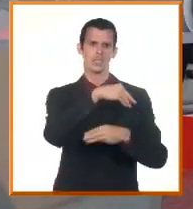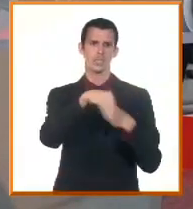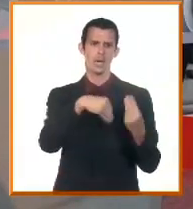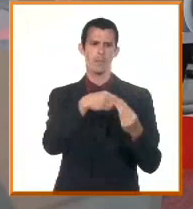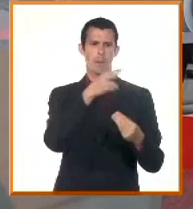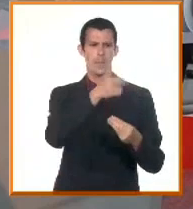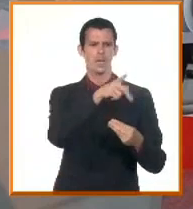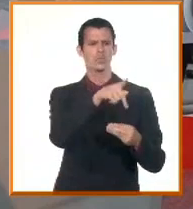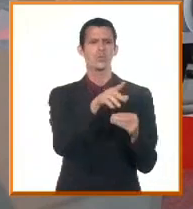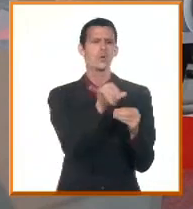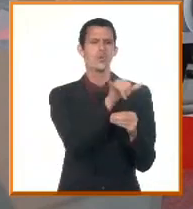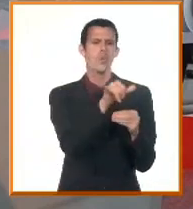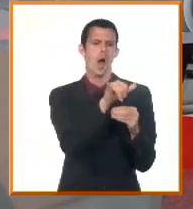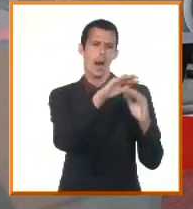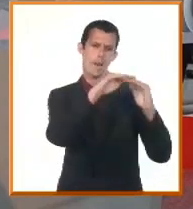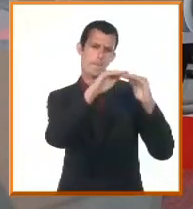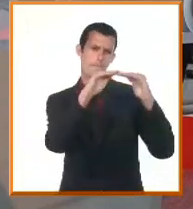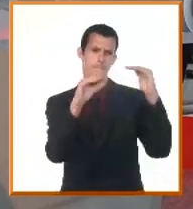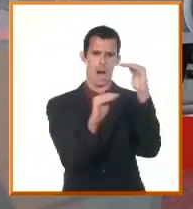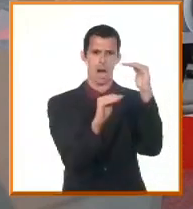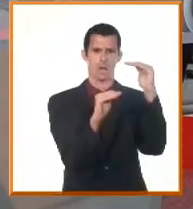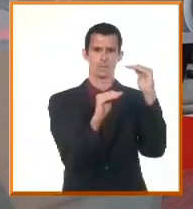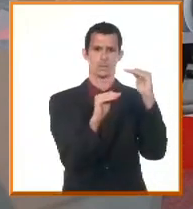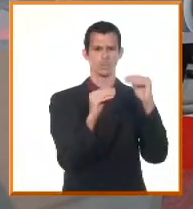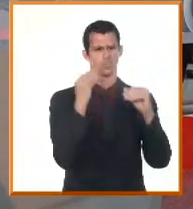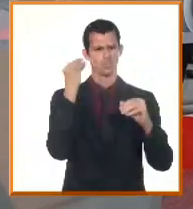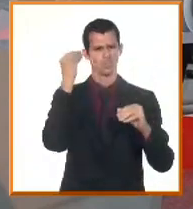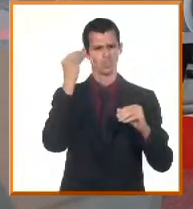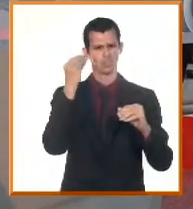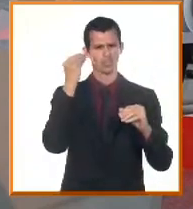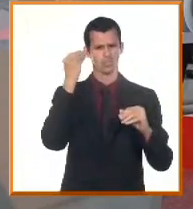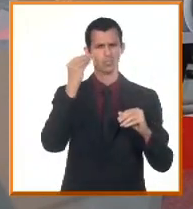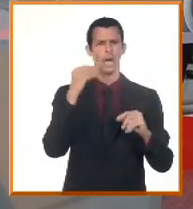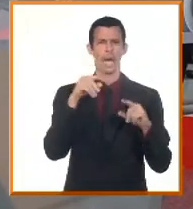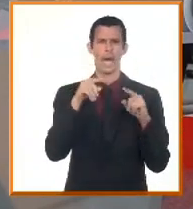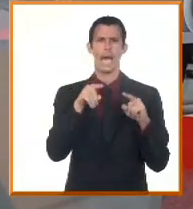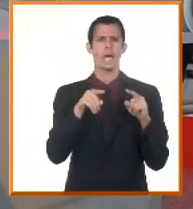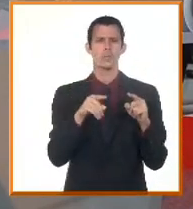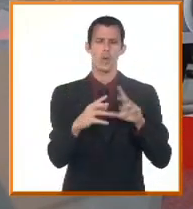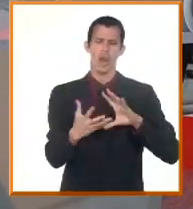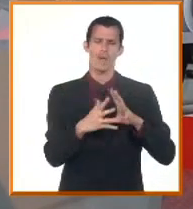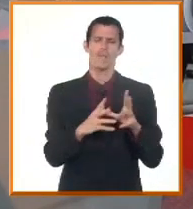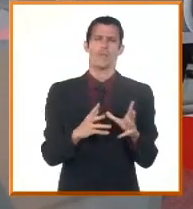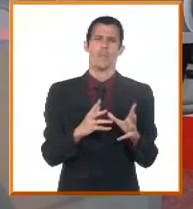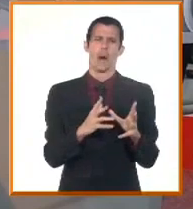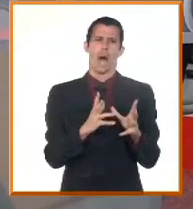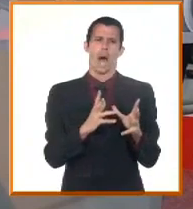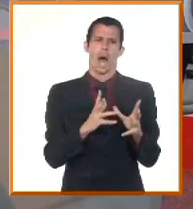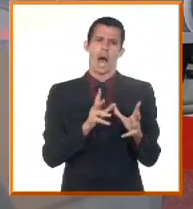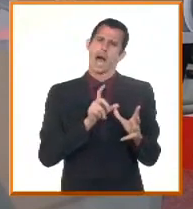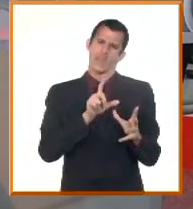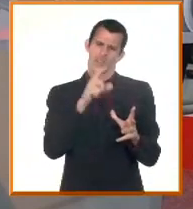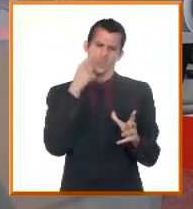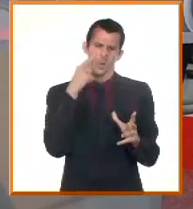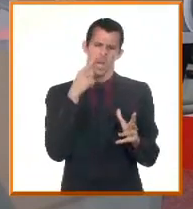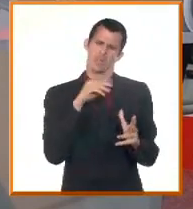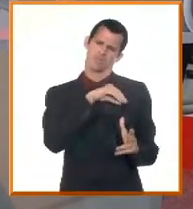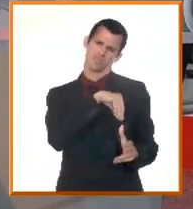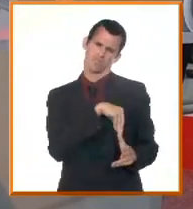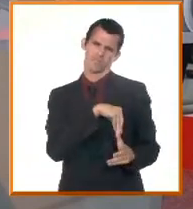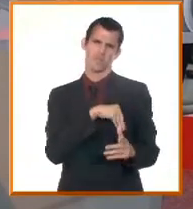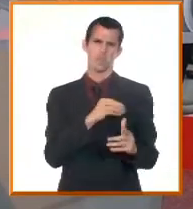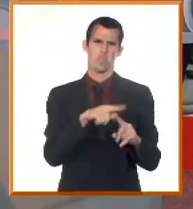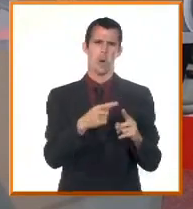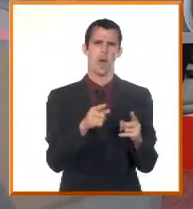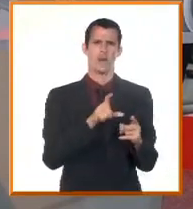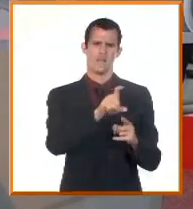cambios en las estructuras nos han permitido que hoy se conviertan nuevamente en empresas, ya sea en empresas tradicionales, empresas